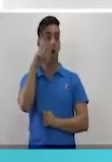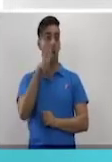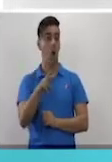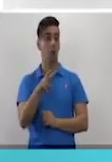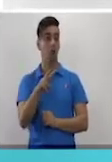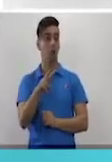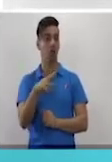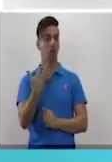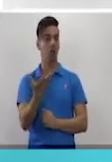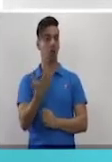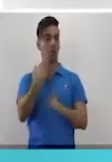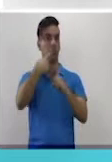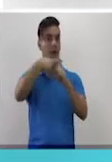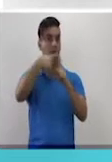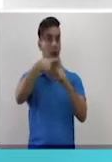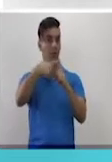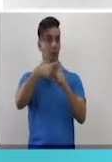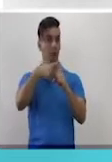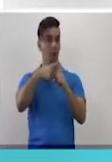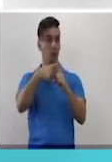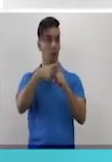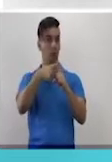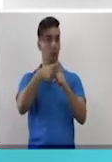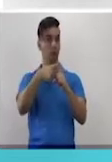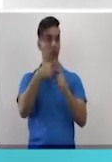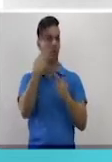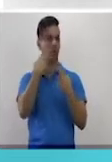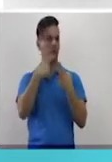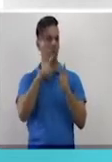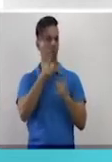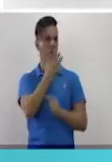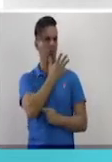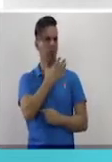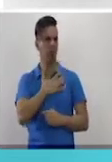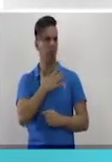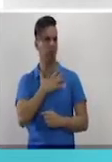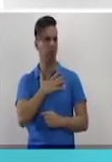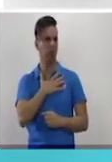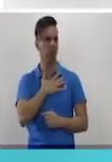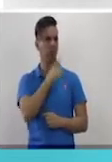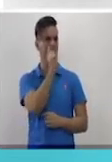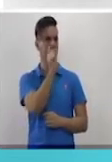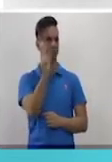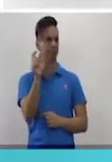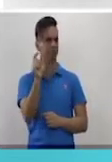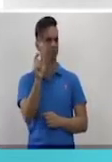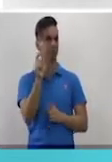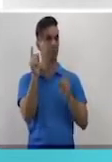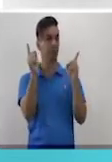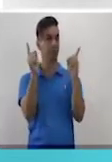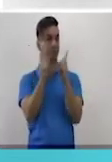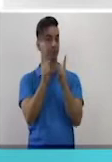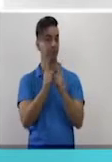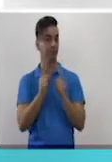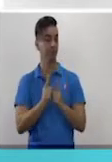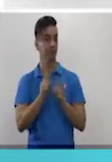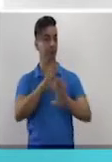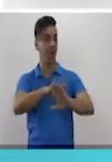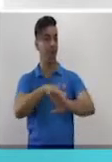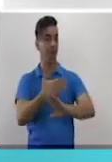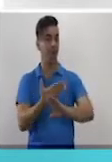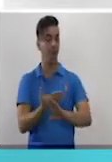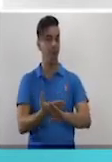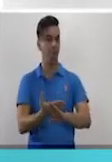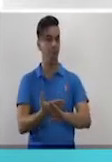términos semejantes. Los vas a reducir. Y luego, entonces, vas a